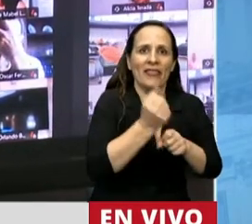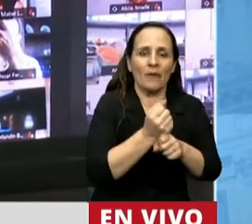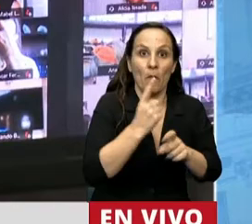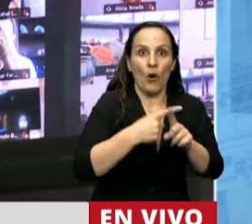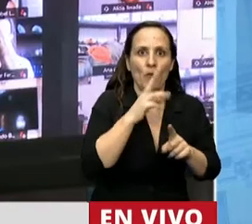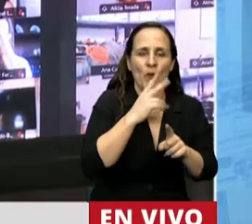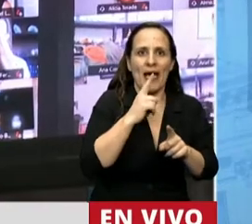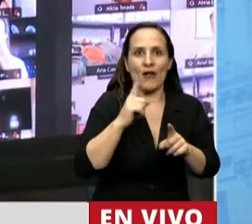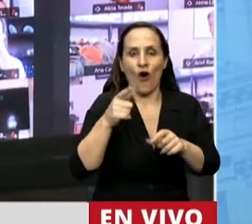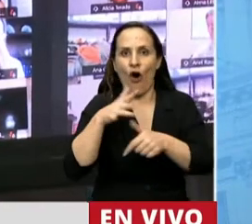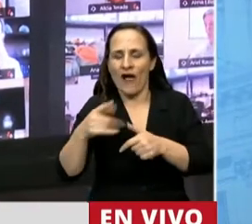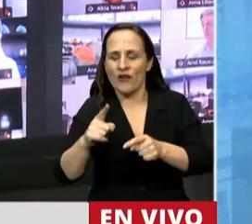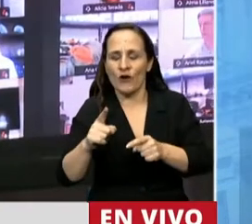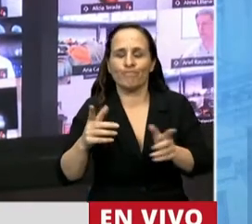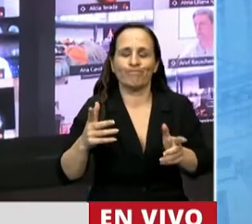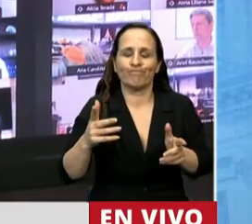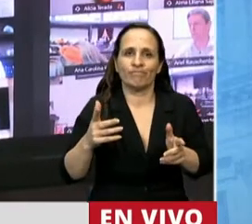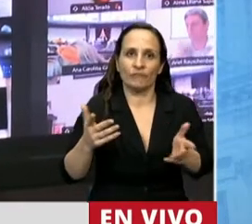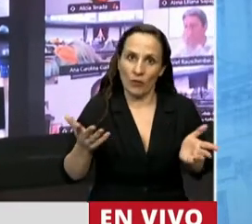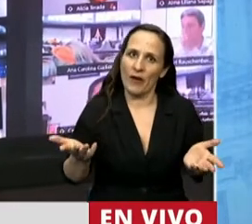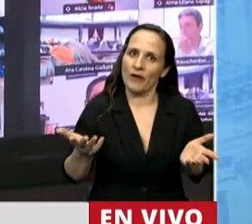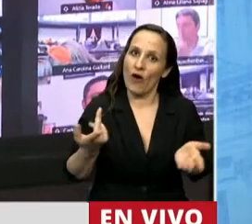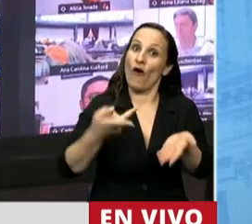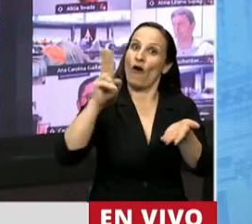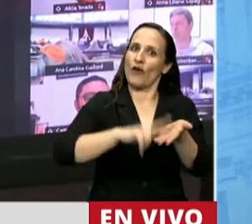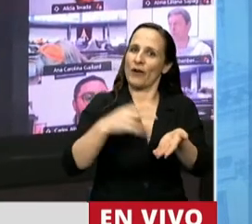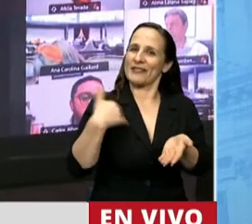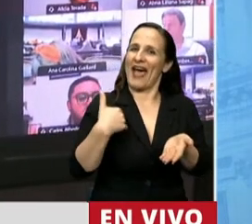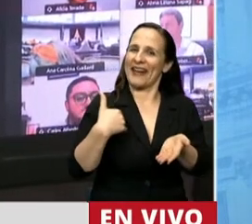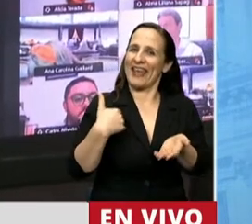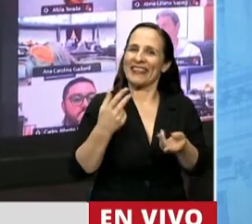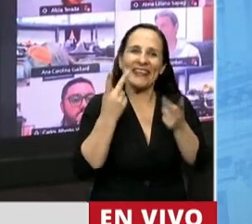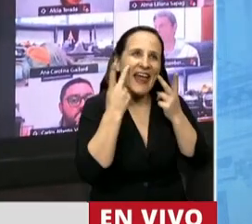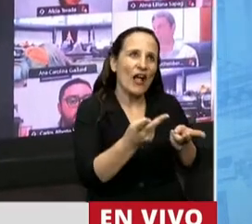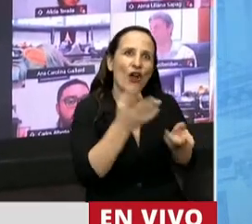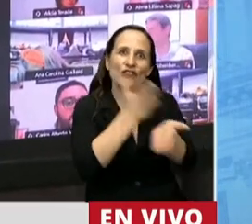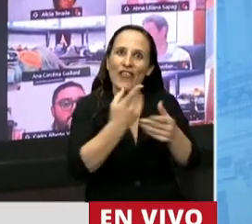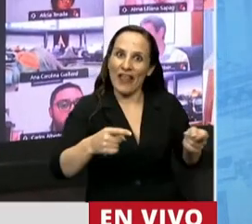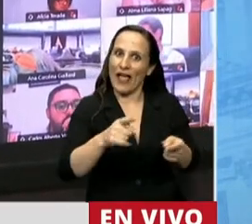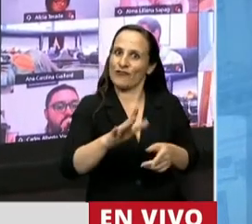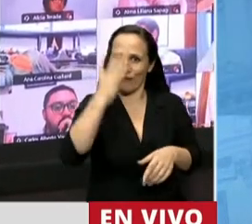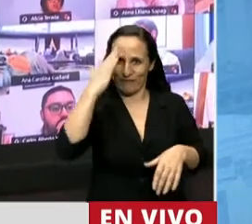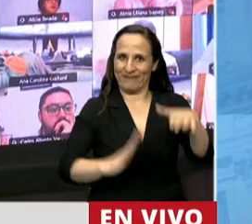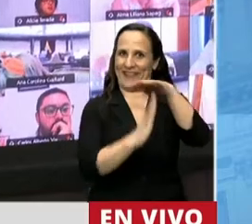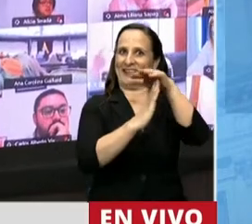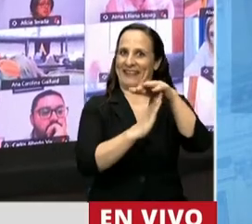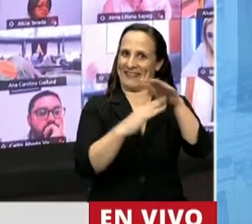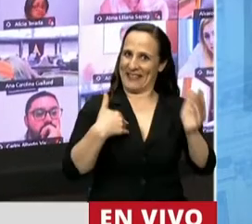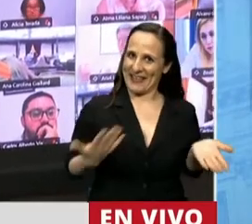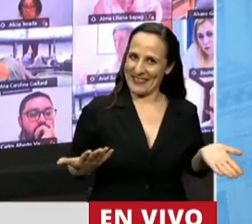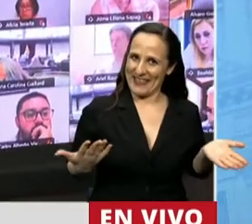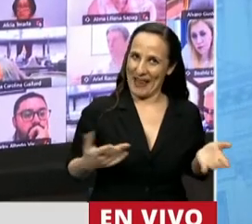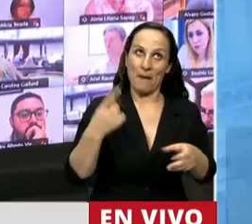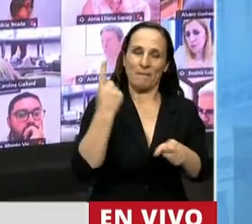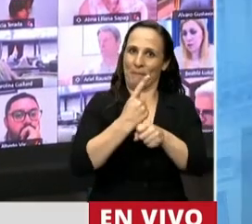celebrar que la Argentina es nuevamente pionera en esto de reconocer derechos. digo pionera porque la